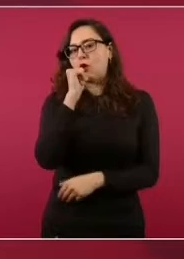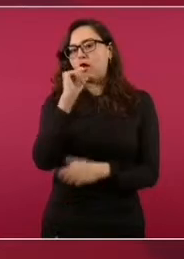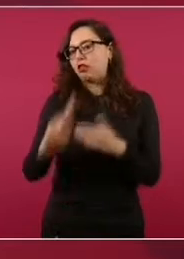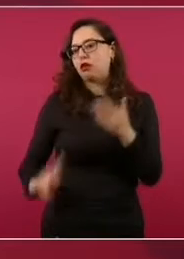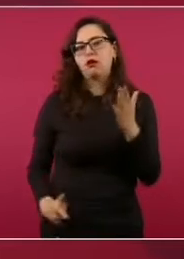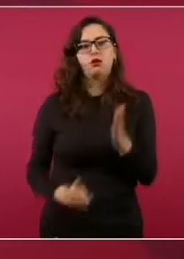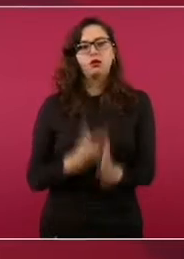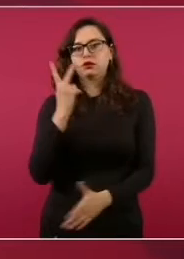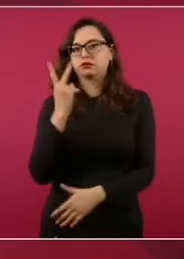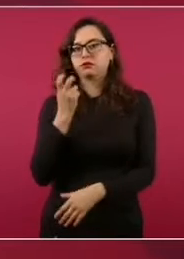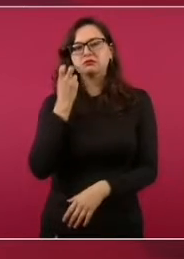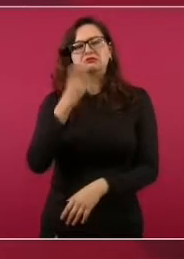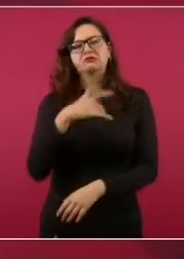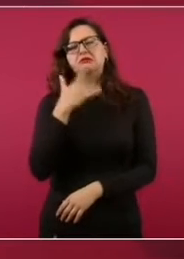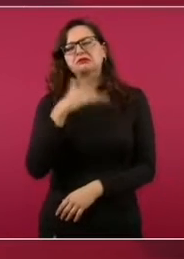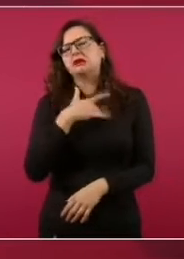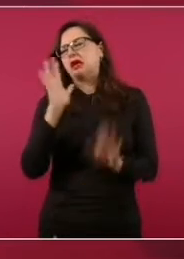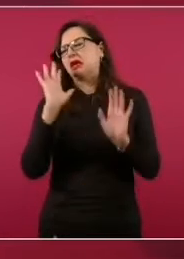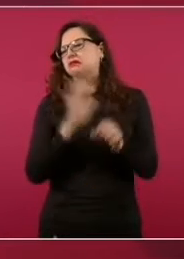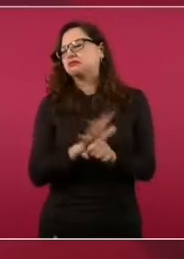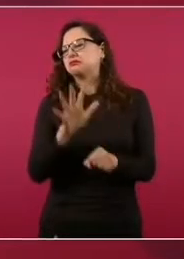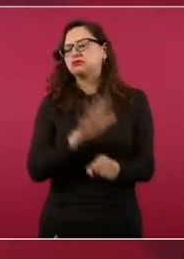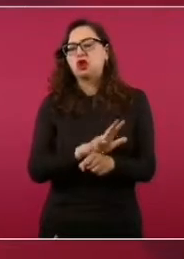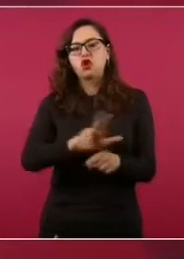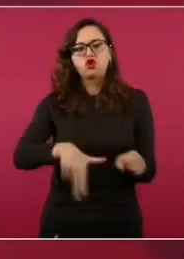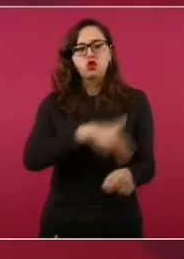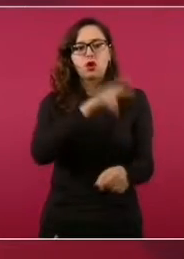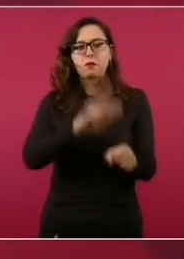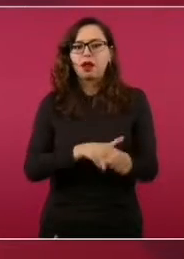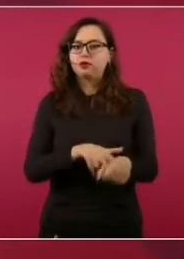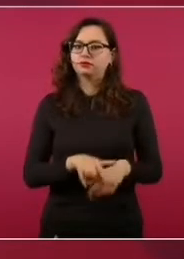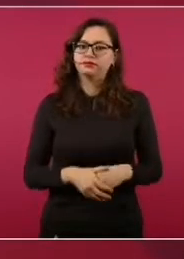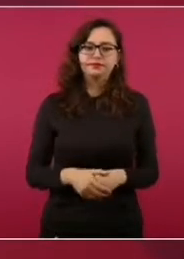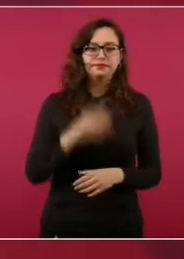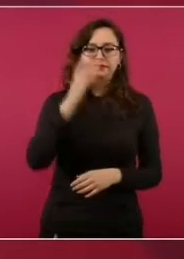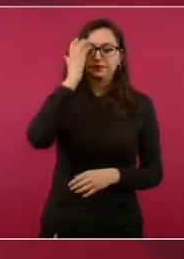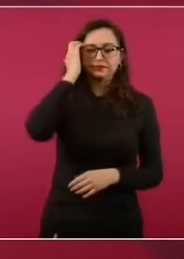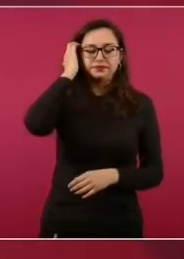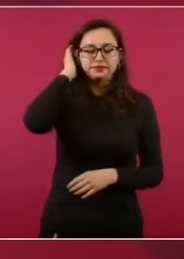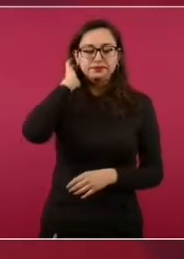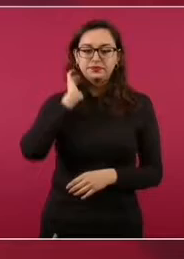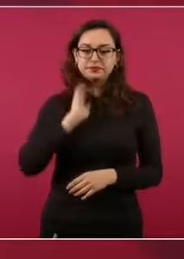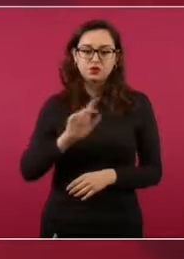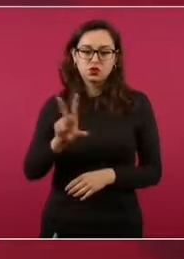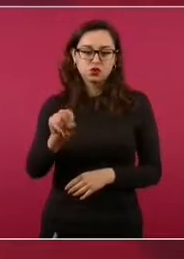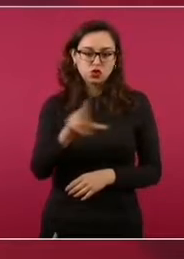Harto día hablaba yo con uno de mis hijos y me platicaba algo